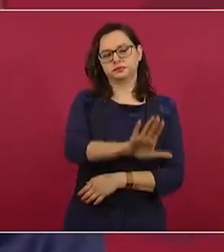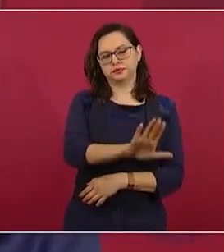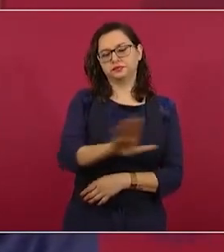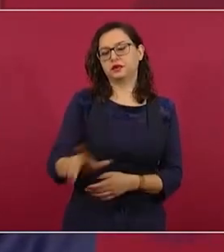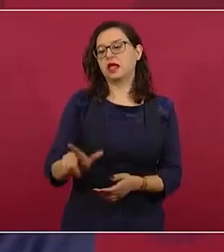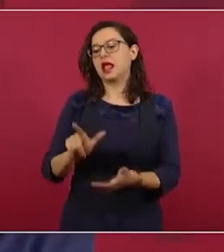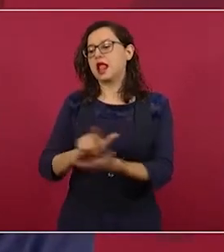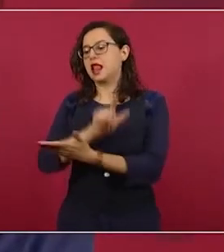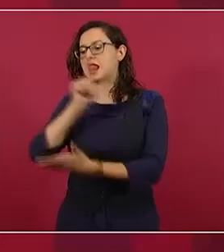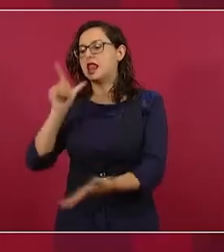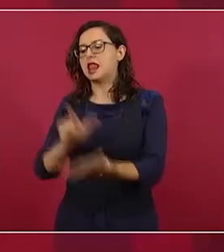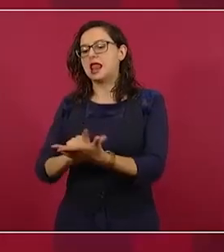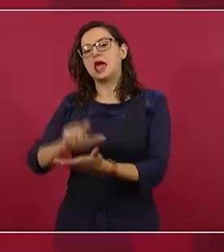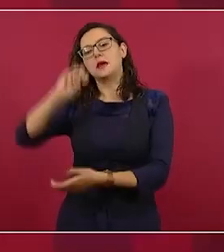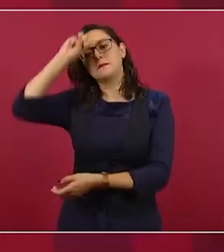minera.